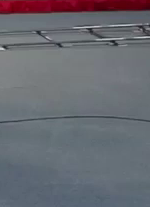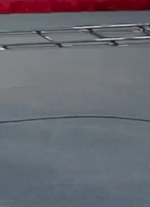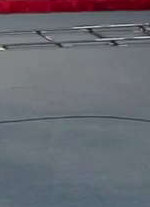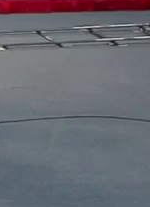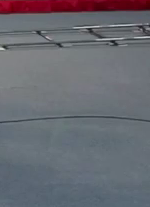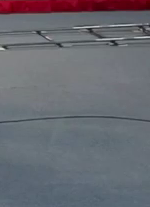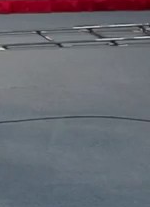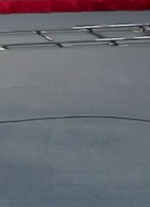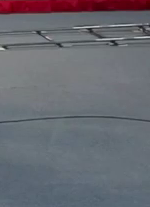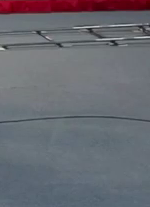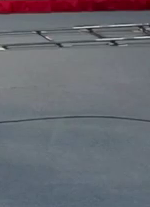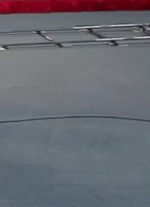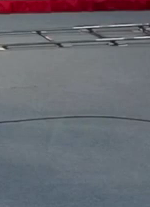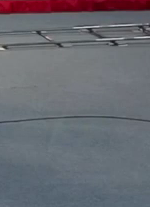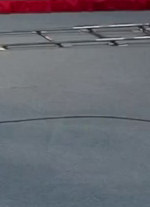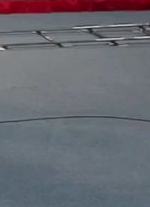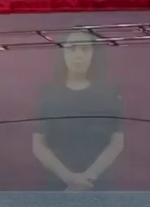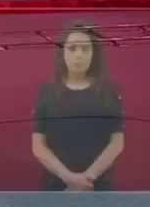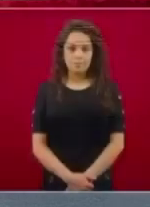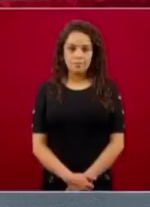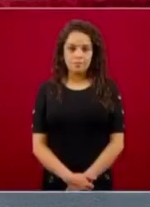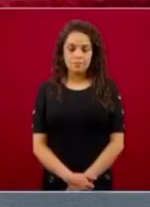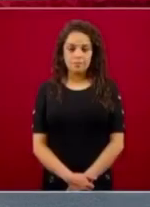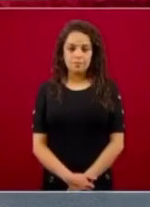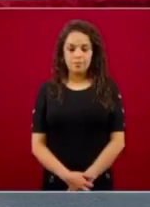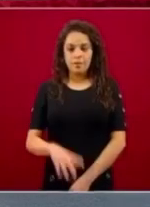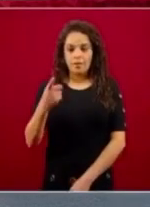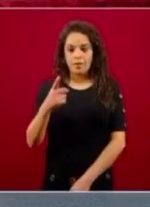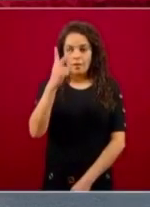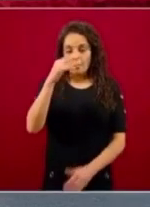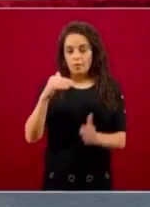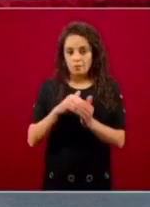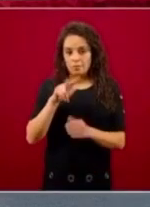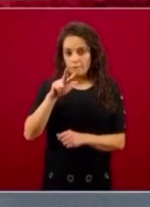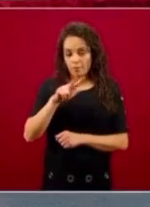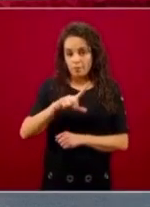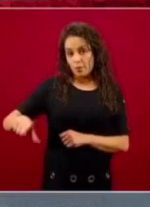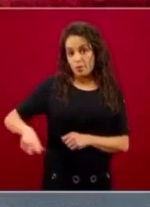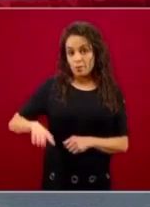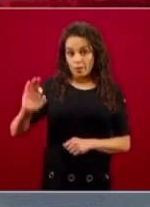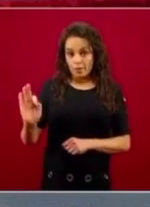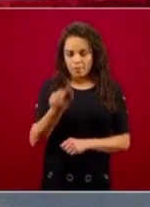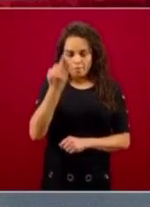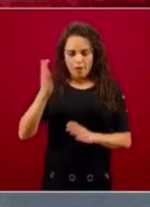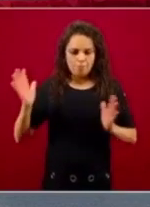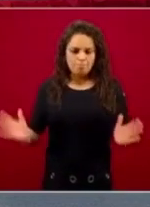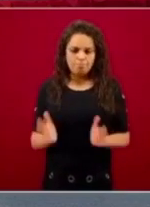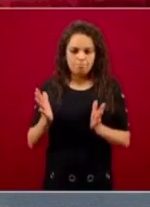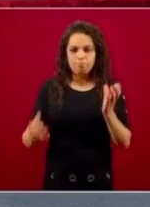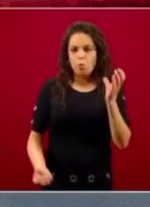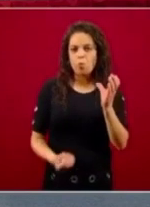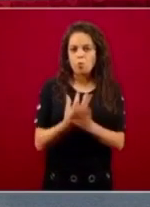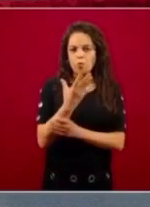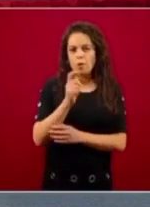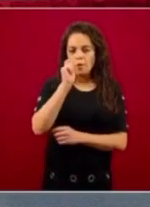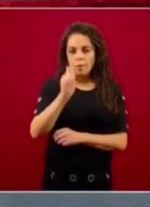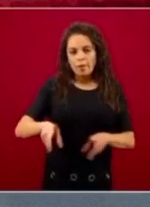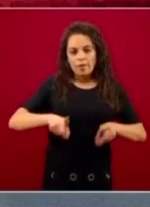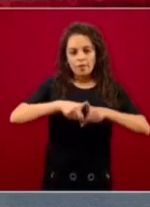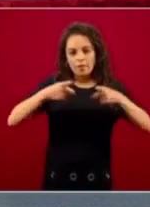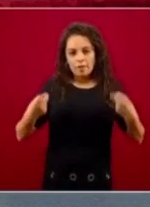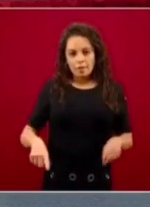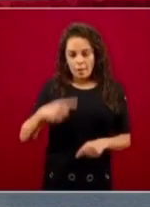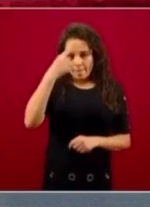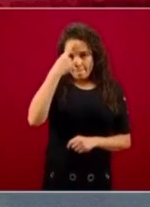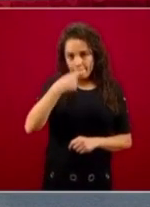Desde diciembre de 2018 el gobierno federal impulsa una nueva vía hacia el desarrollo para el